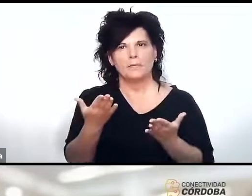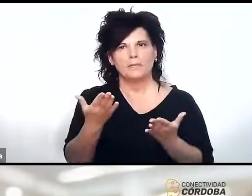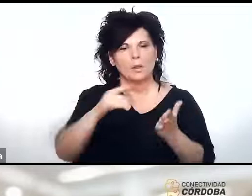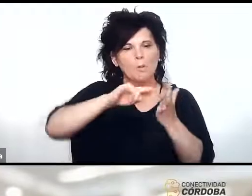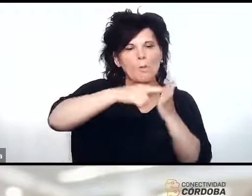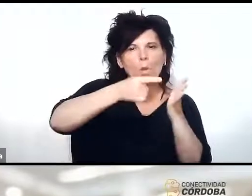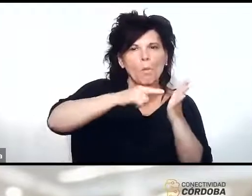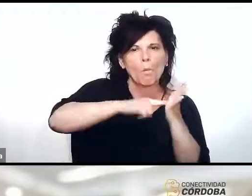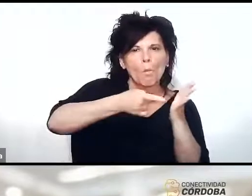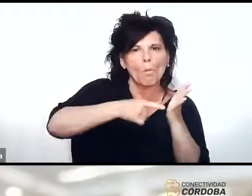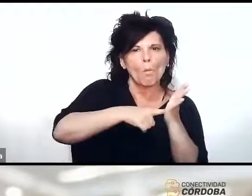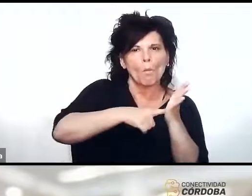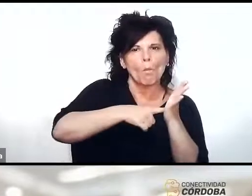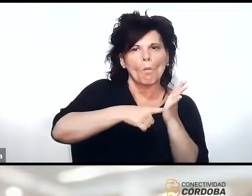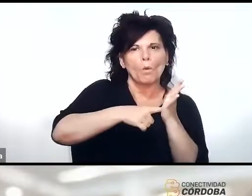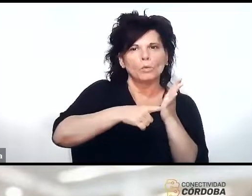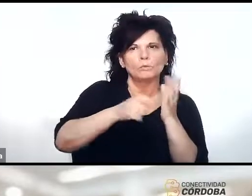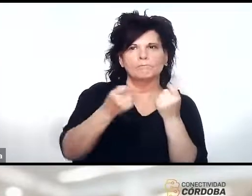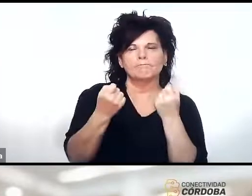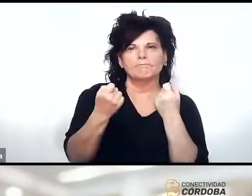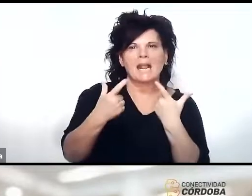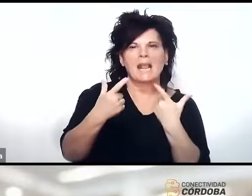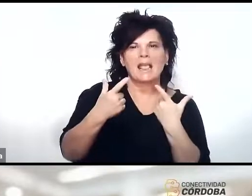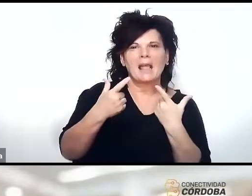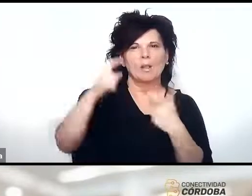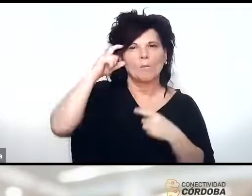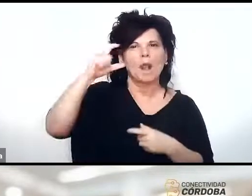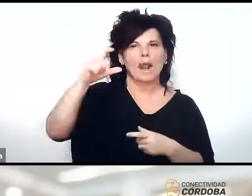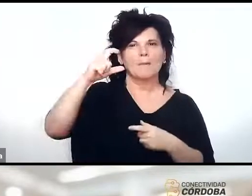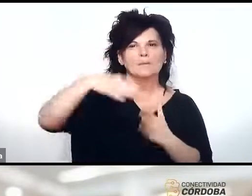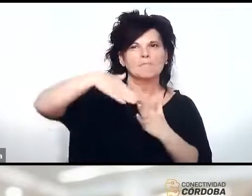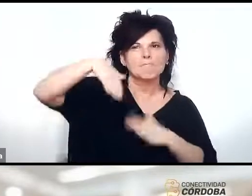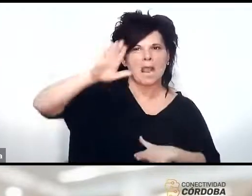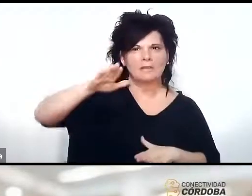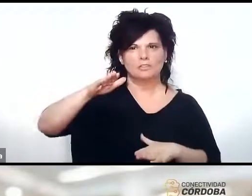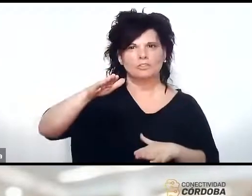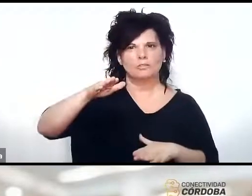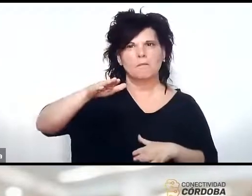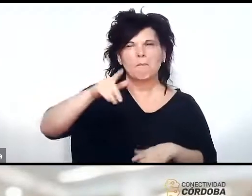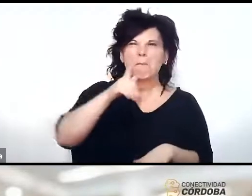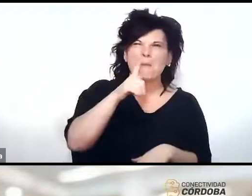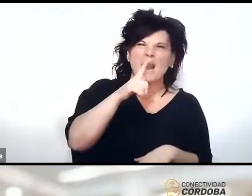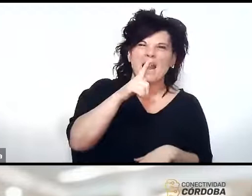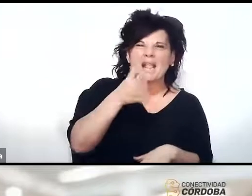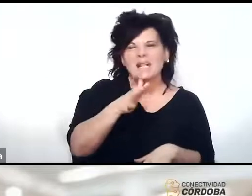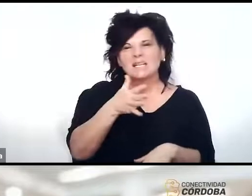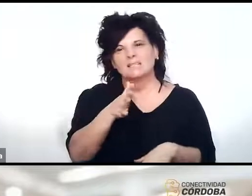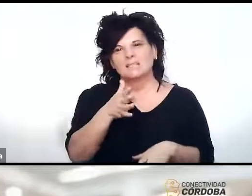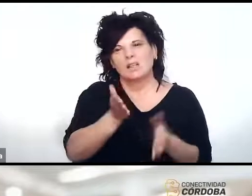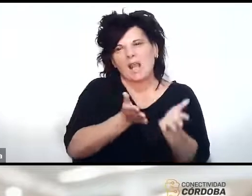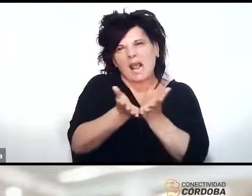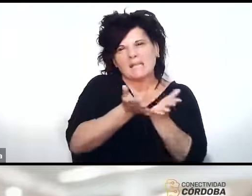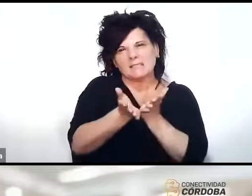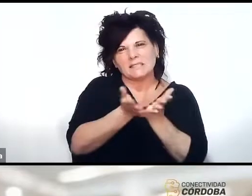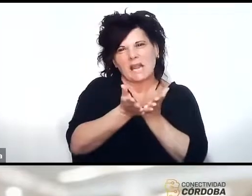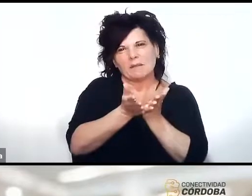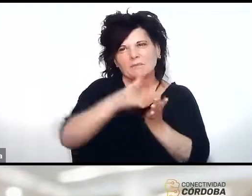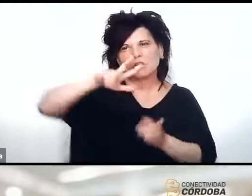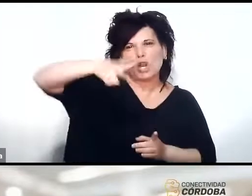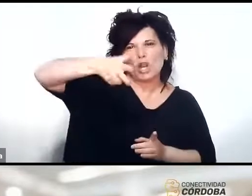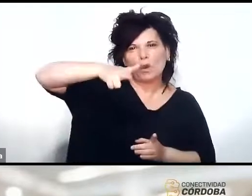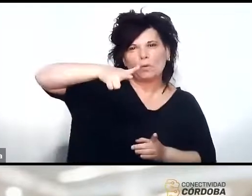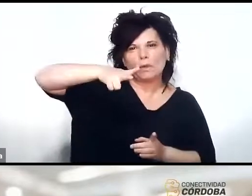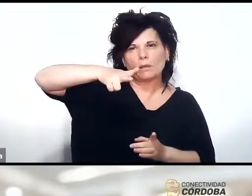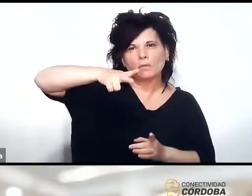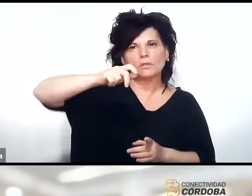que son los que te dan alta capacidad digamos parecido a los satélites o al servicio que prometen los satélites no